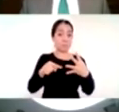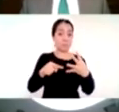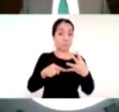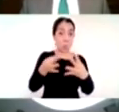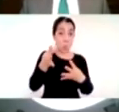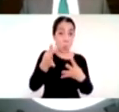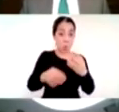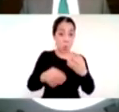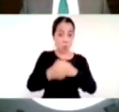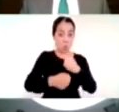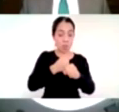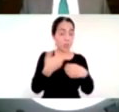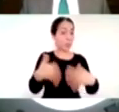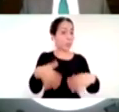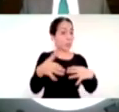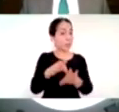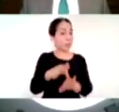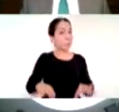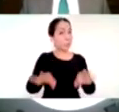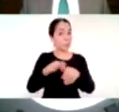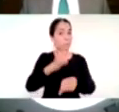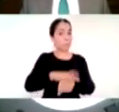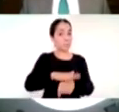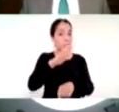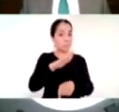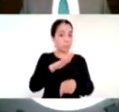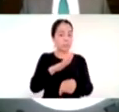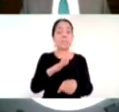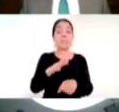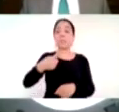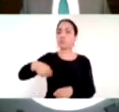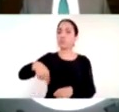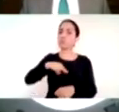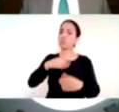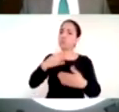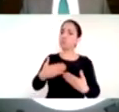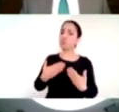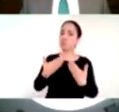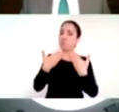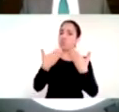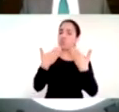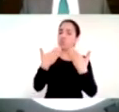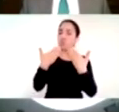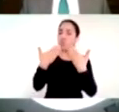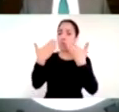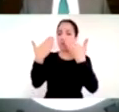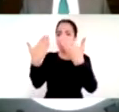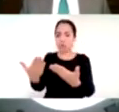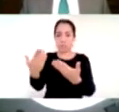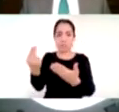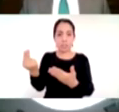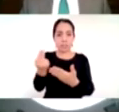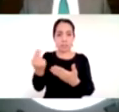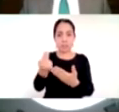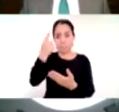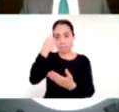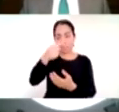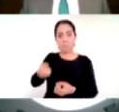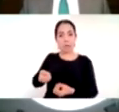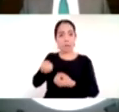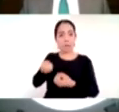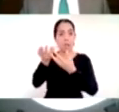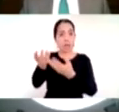esto buscando construir confianza y cerraría esta primera parte de mi intervención con esto lo que les he querido